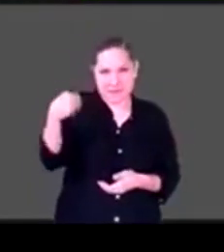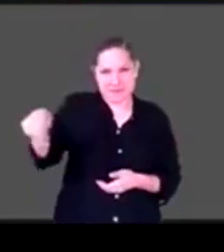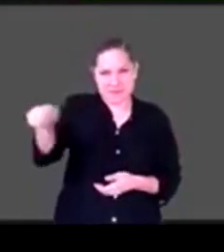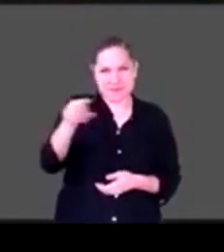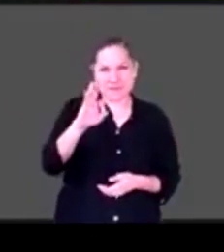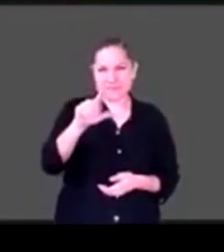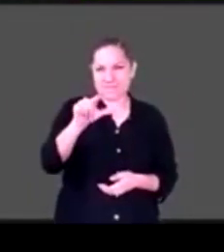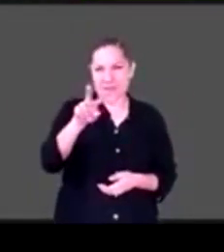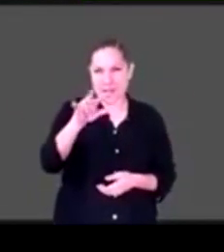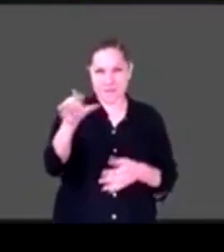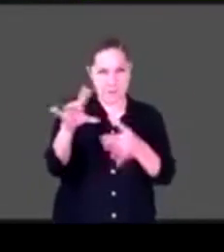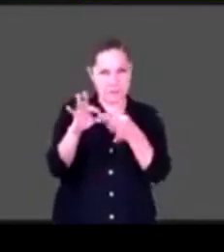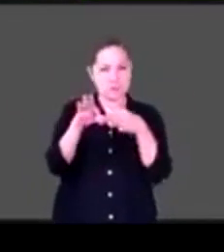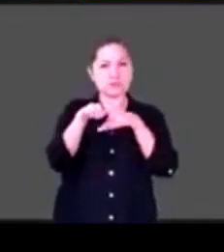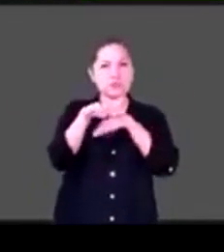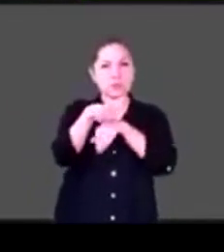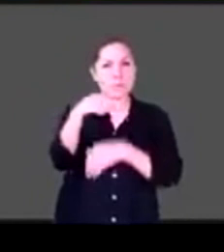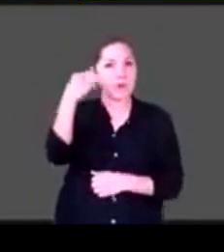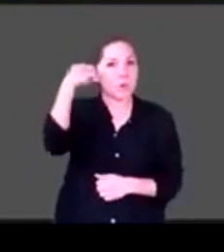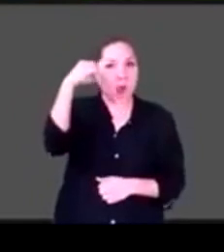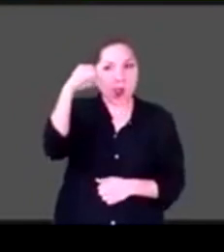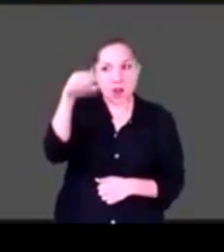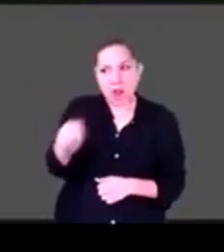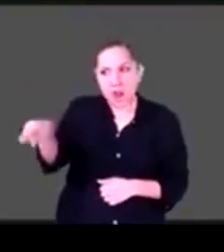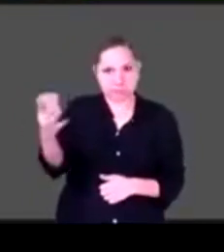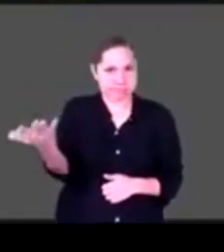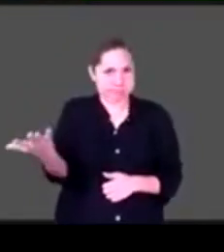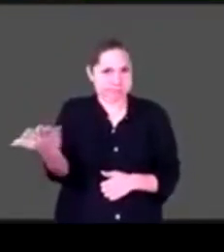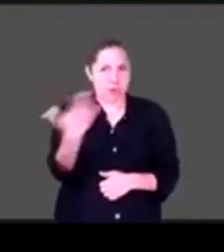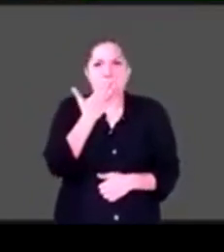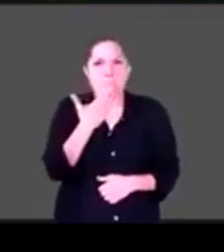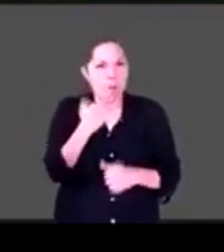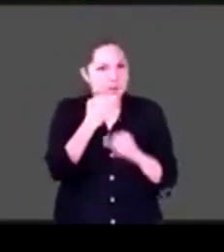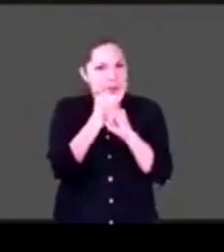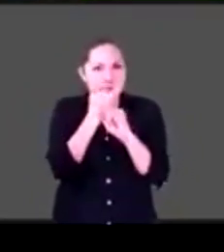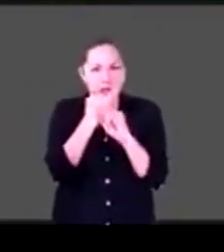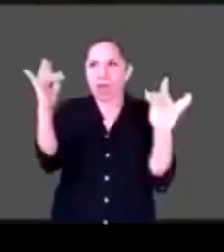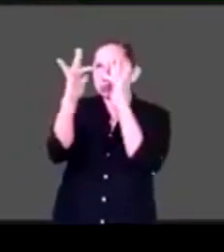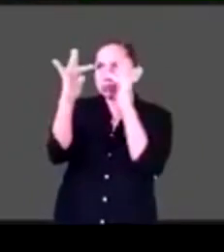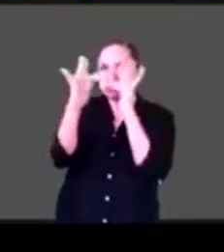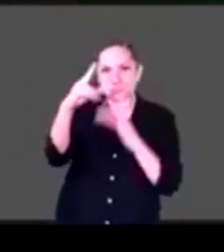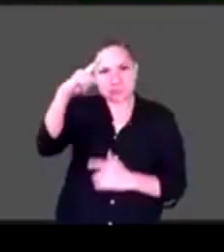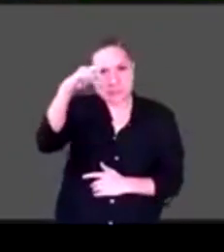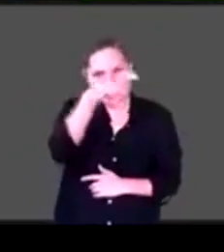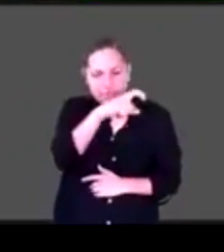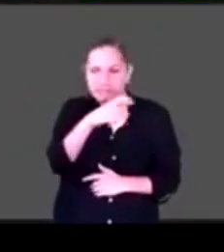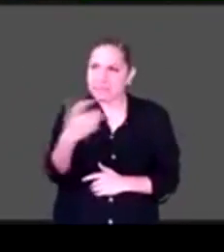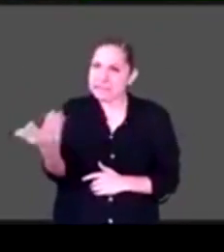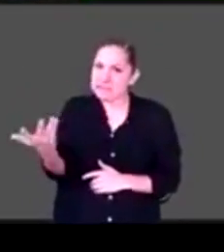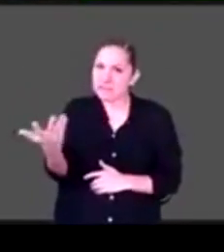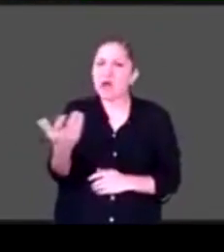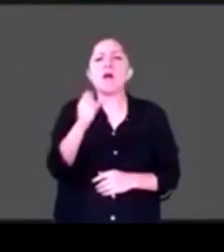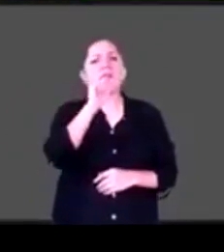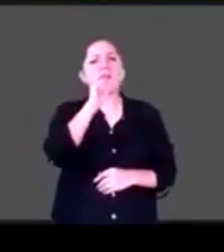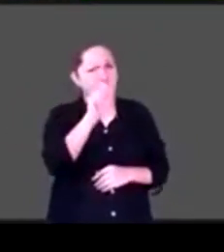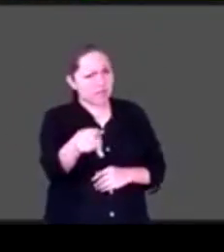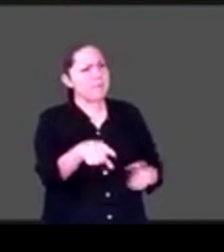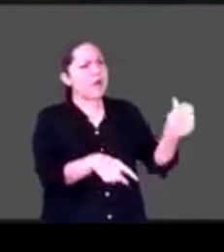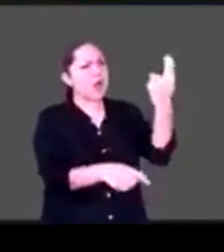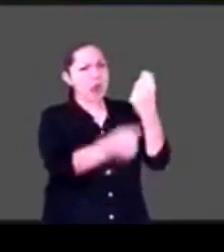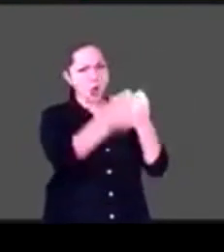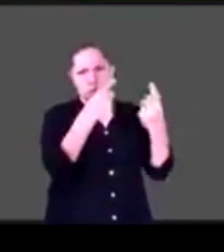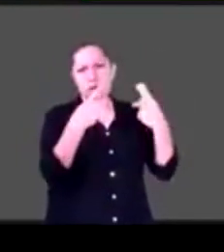pues, cuál acceso a internet, cuál nada, ¿no? Pero aún así las personas que tienen acceso a internet con una